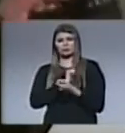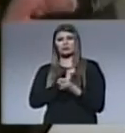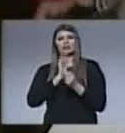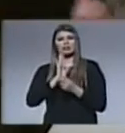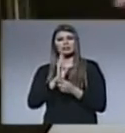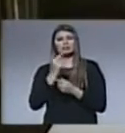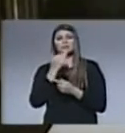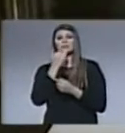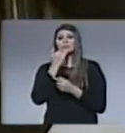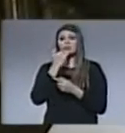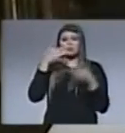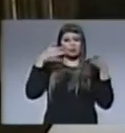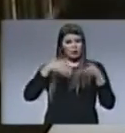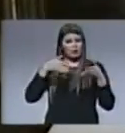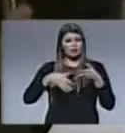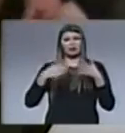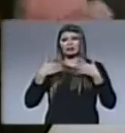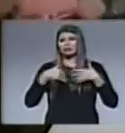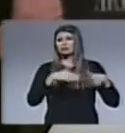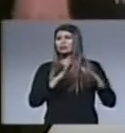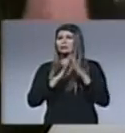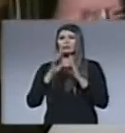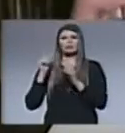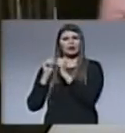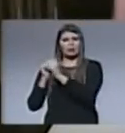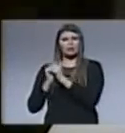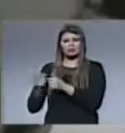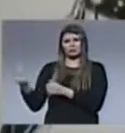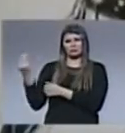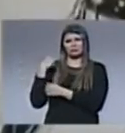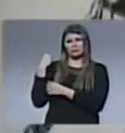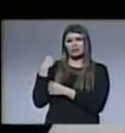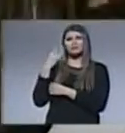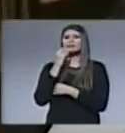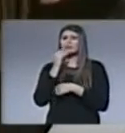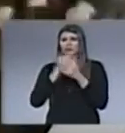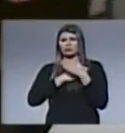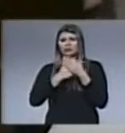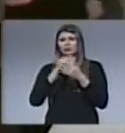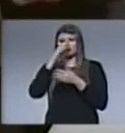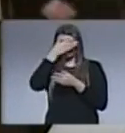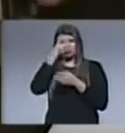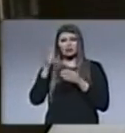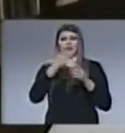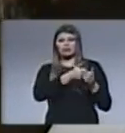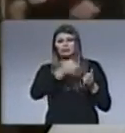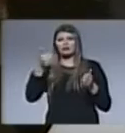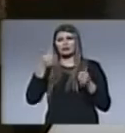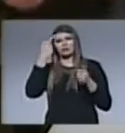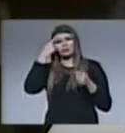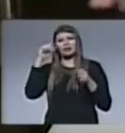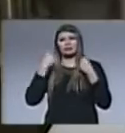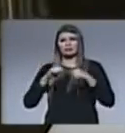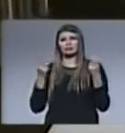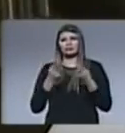para su suerte de esta mala vida le rescató un compañero que le abrió los ojos y le reclutó para los atletas de Cristo ahí cambió de